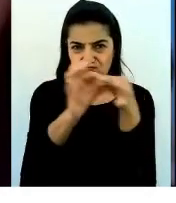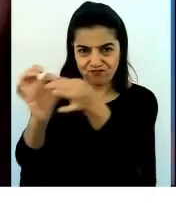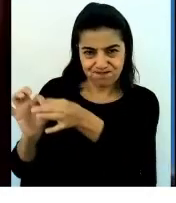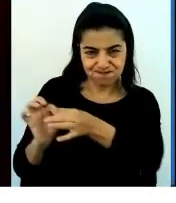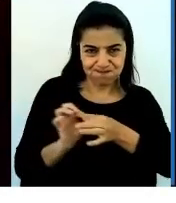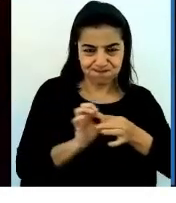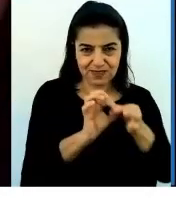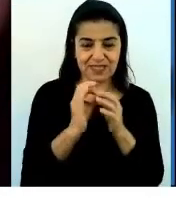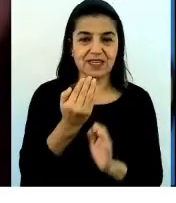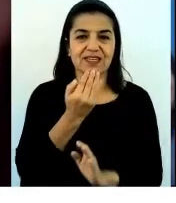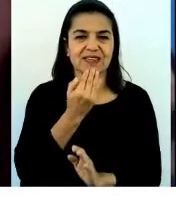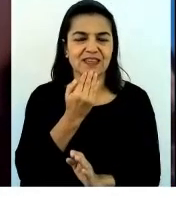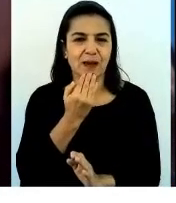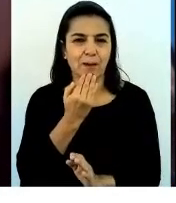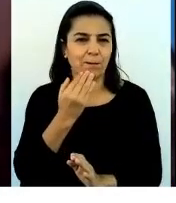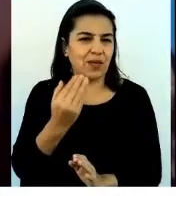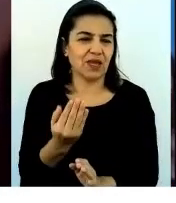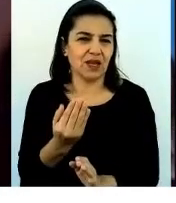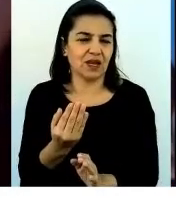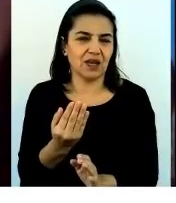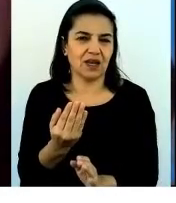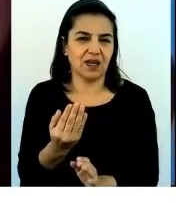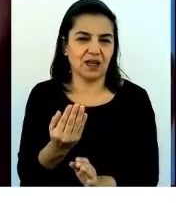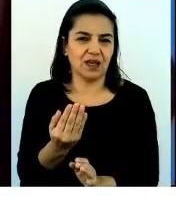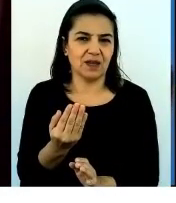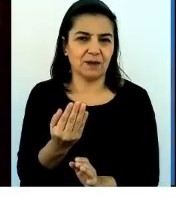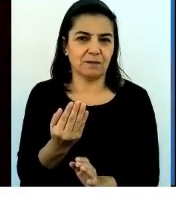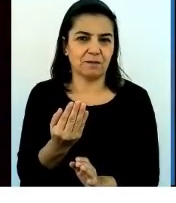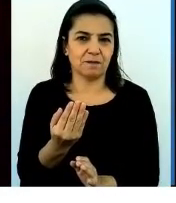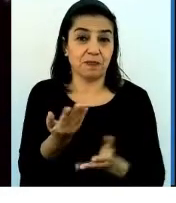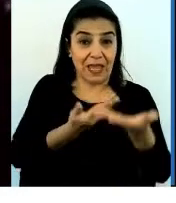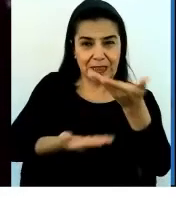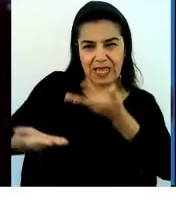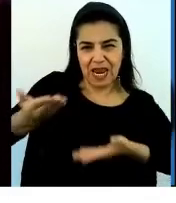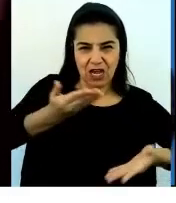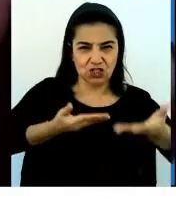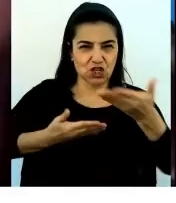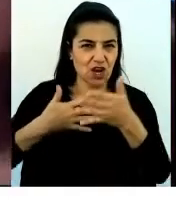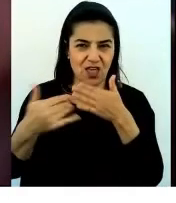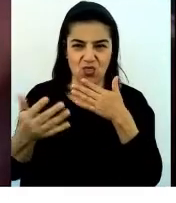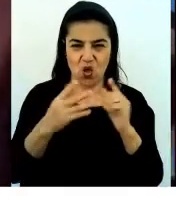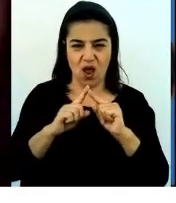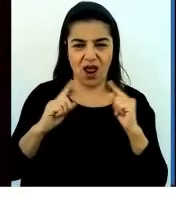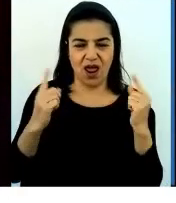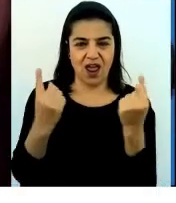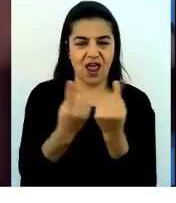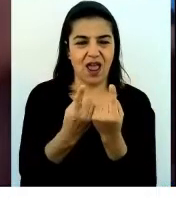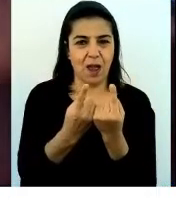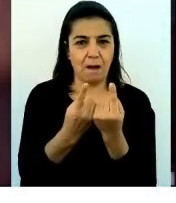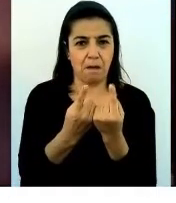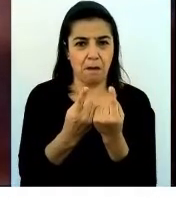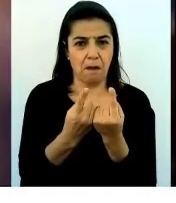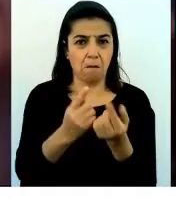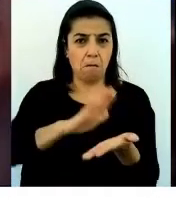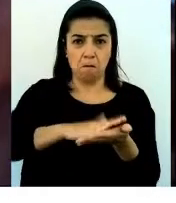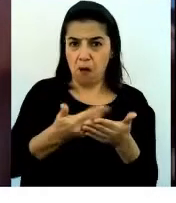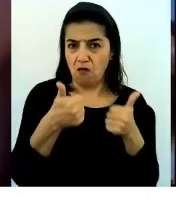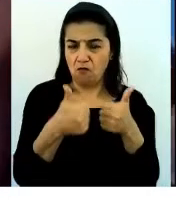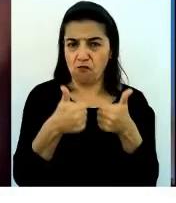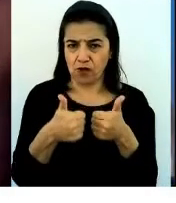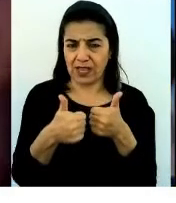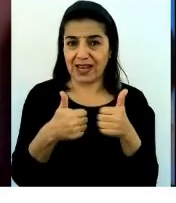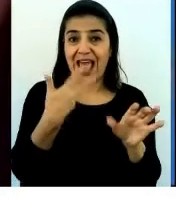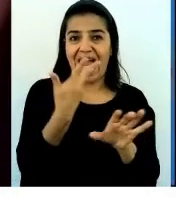muchas especias, muchas interacciones, pero todo sigue muy bien. Porque hay un